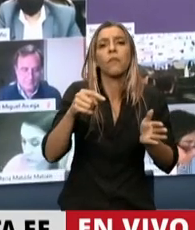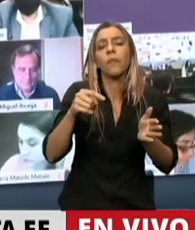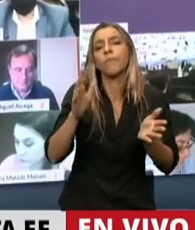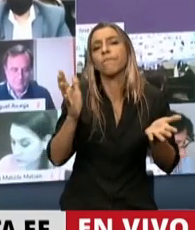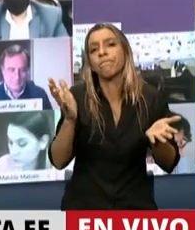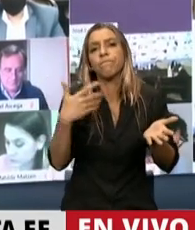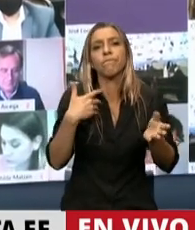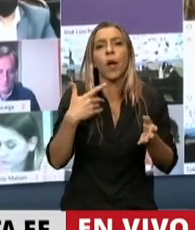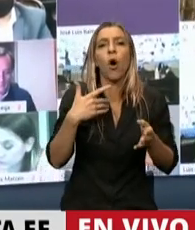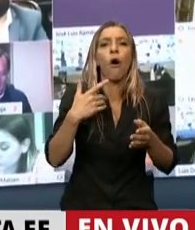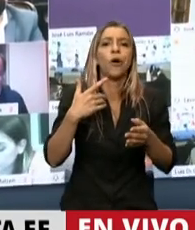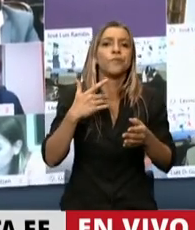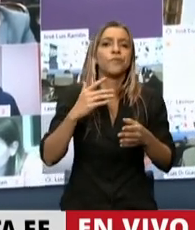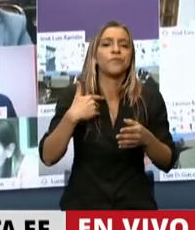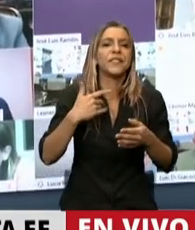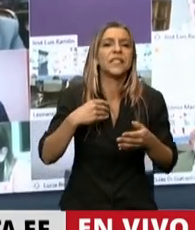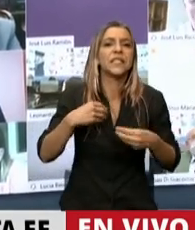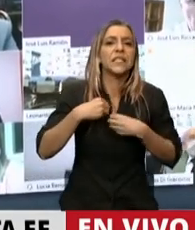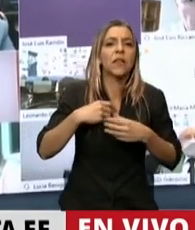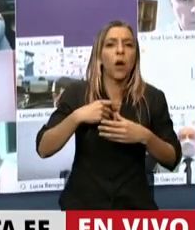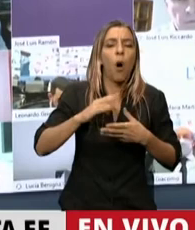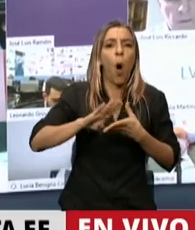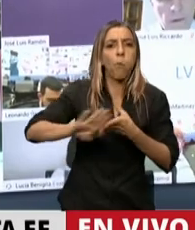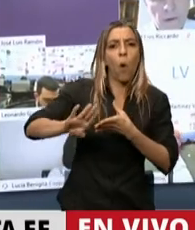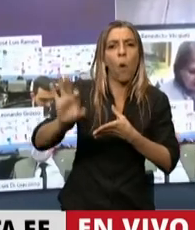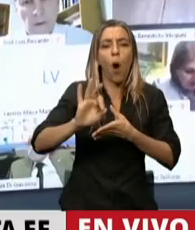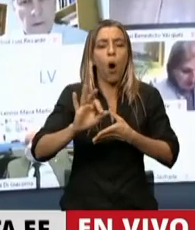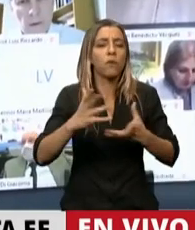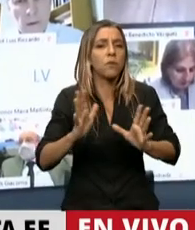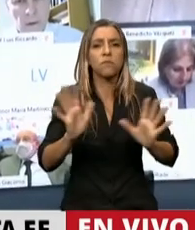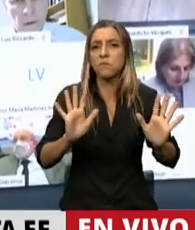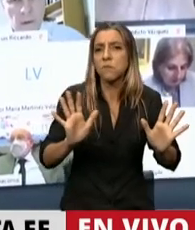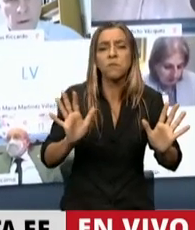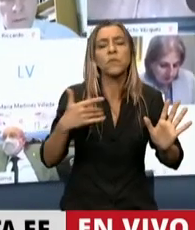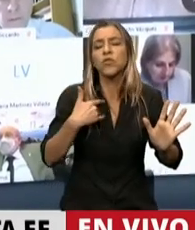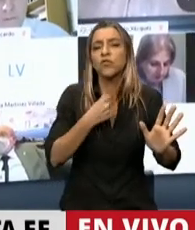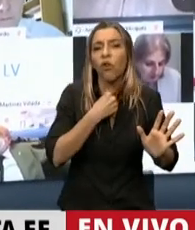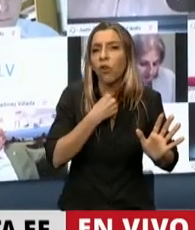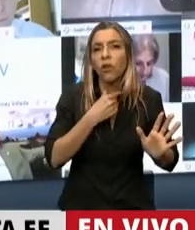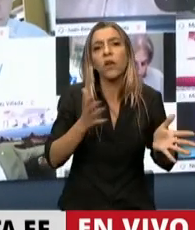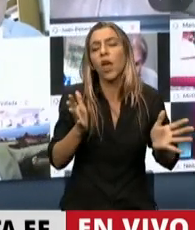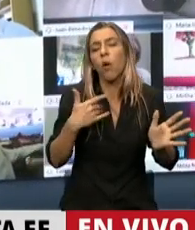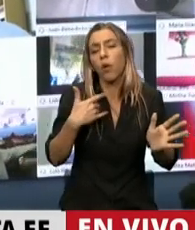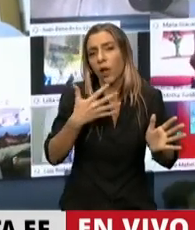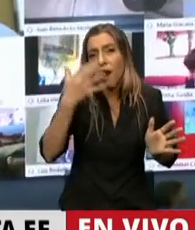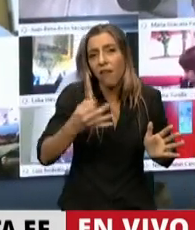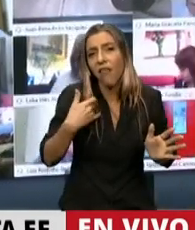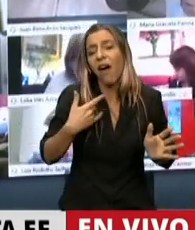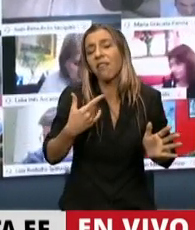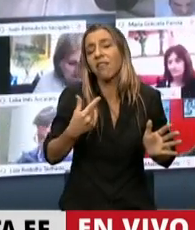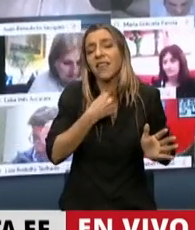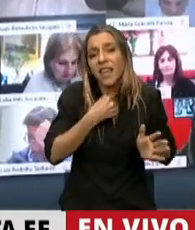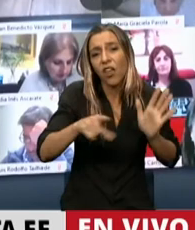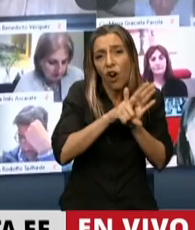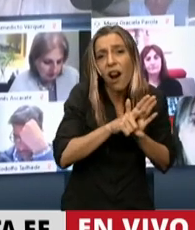o bloquear ningún marco legal que deje al sector de la economía del conocimiento y después de lo que dije sin ley. Lo que digo